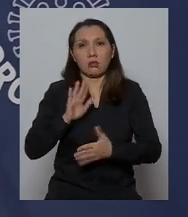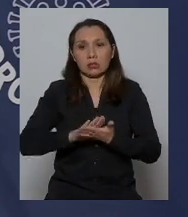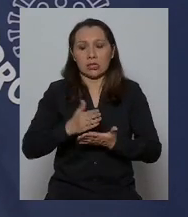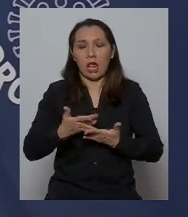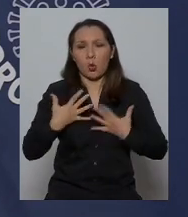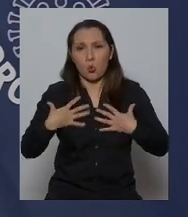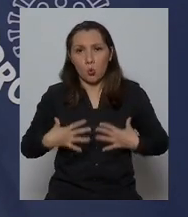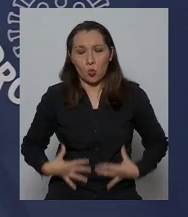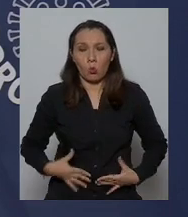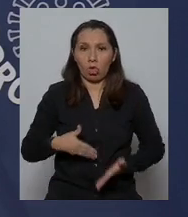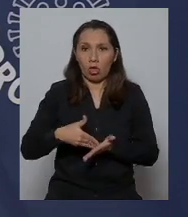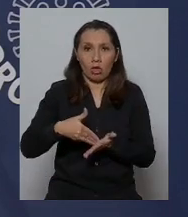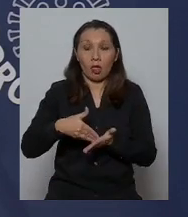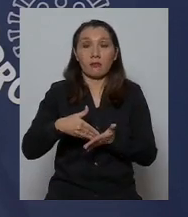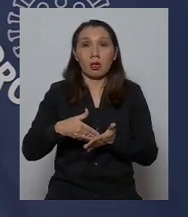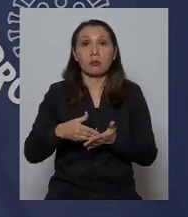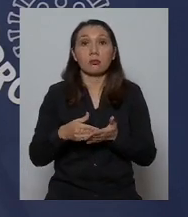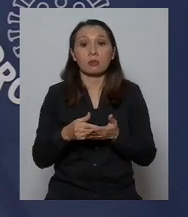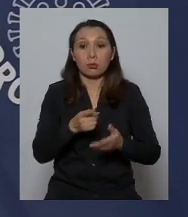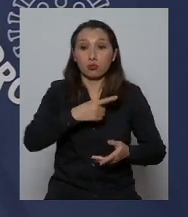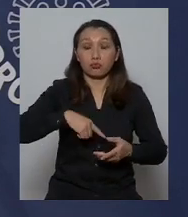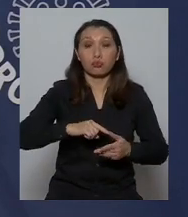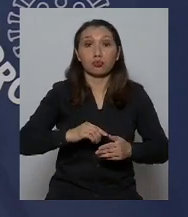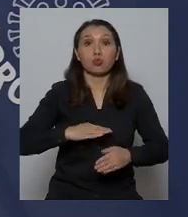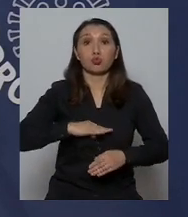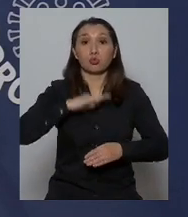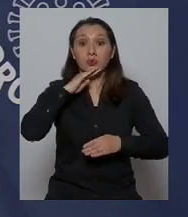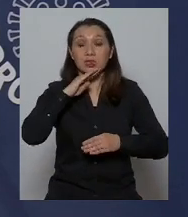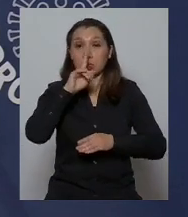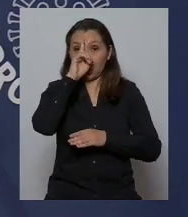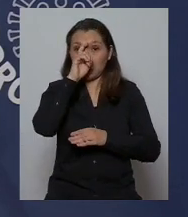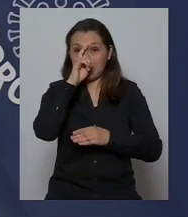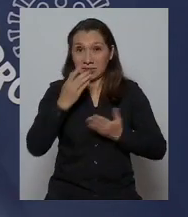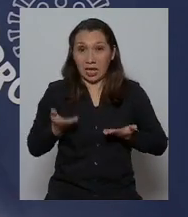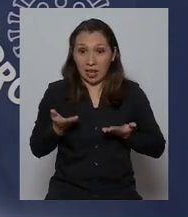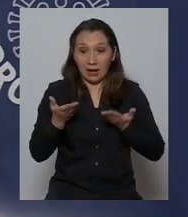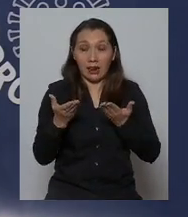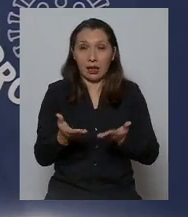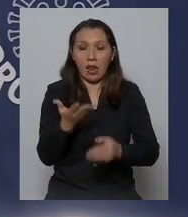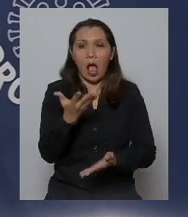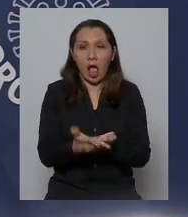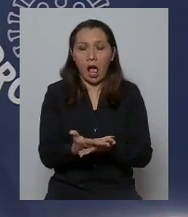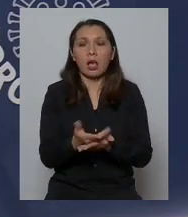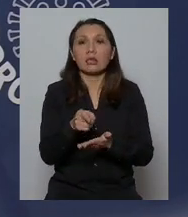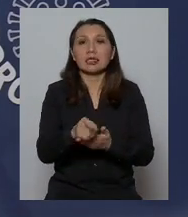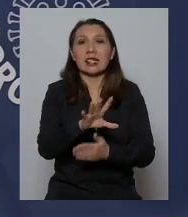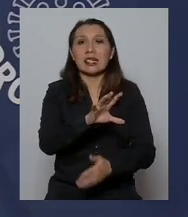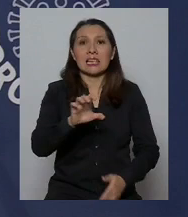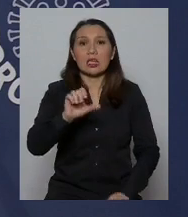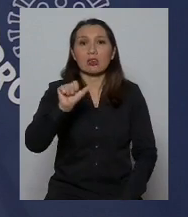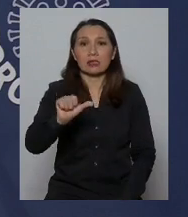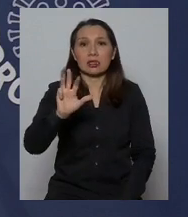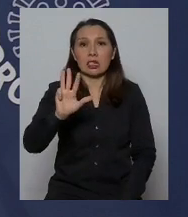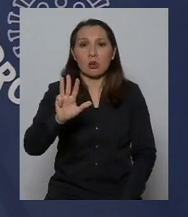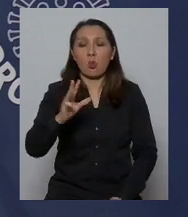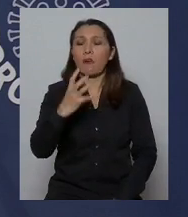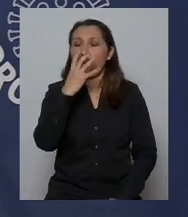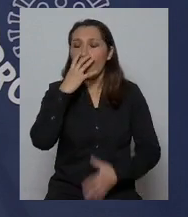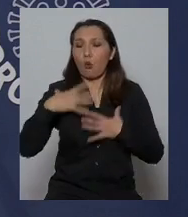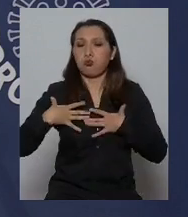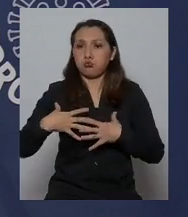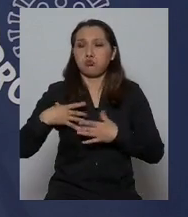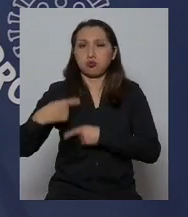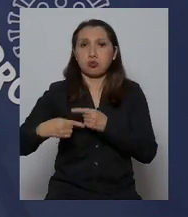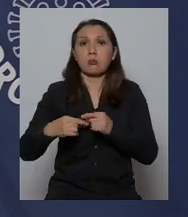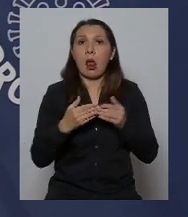En cuanto a la capacidad de nuestra red, hoy contamos con 569 ventiladores